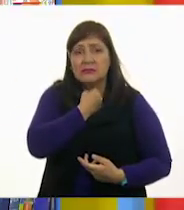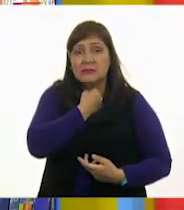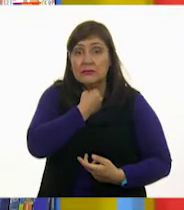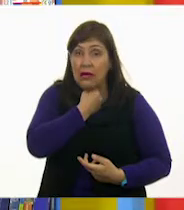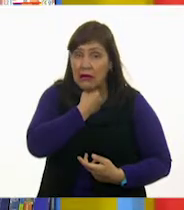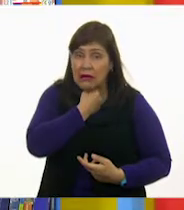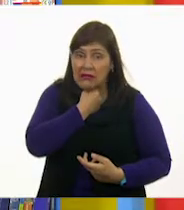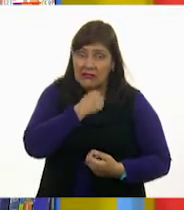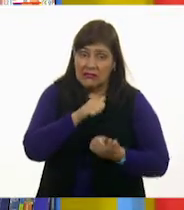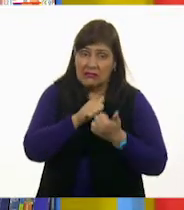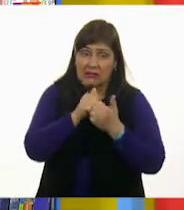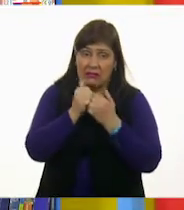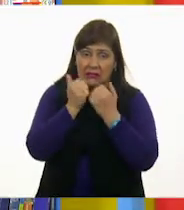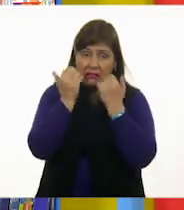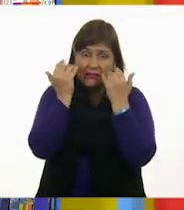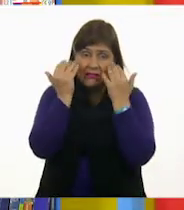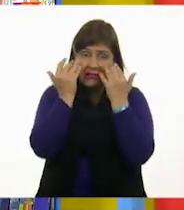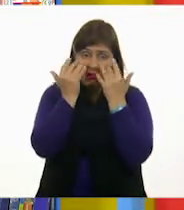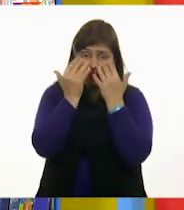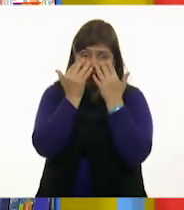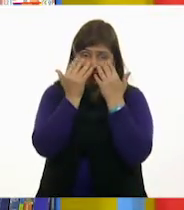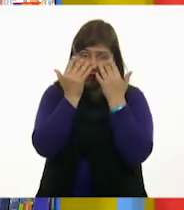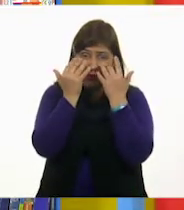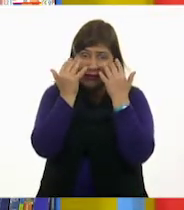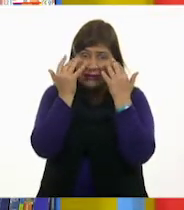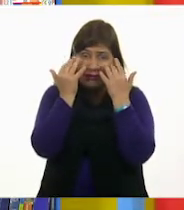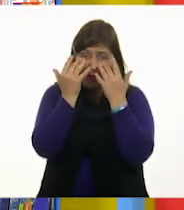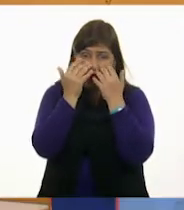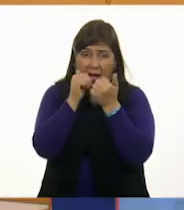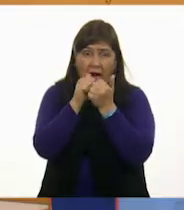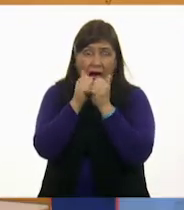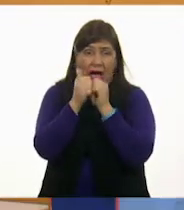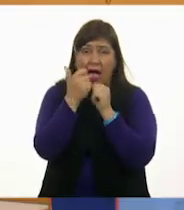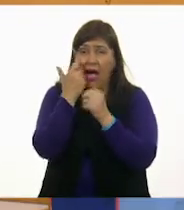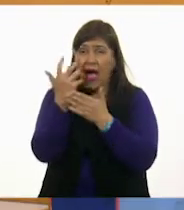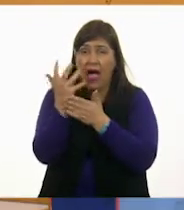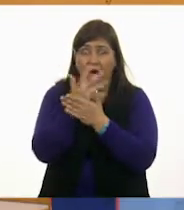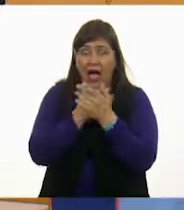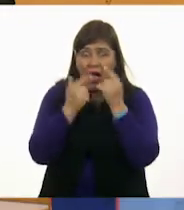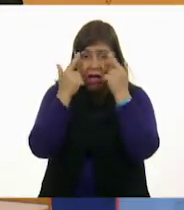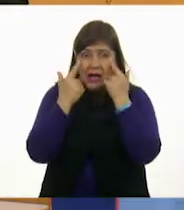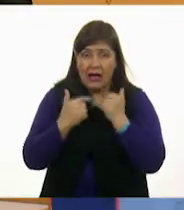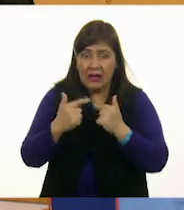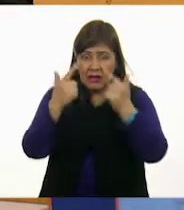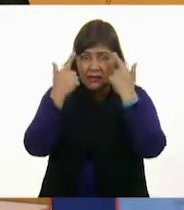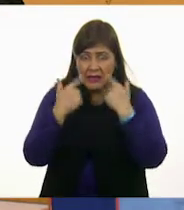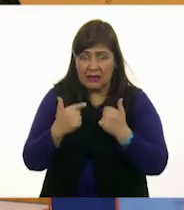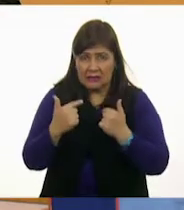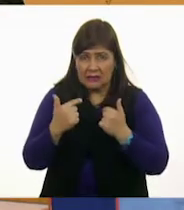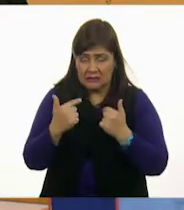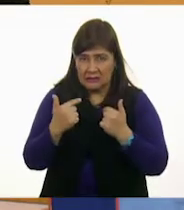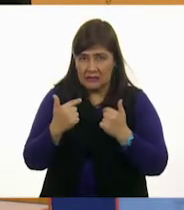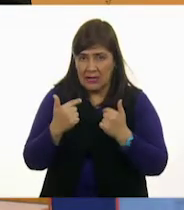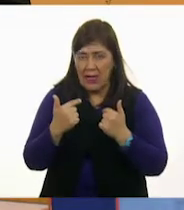las lágrimas pugnan por salir. Por ejemplo, como cuando tu